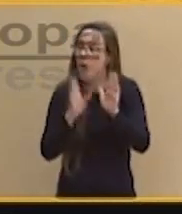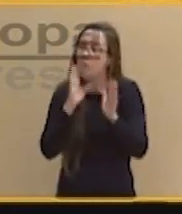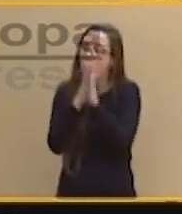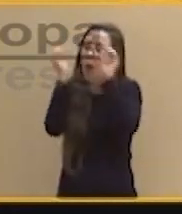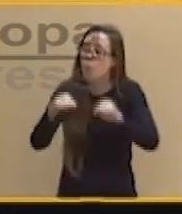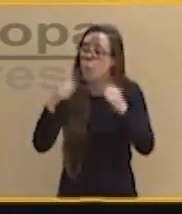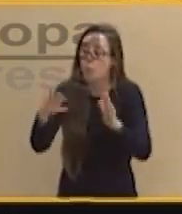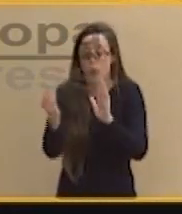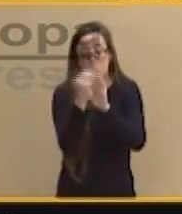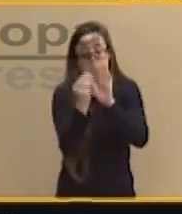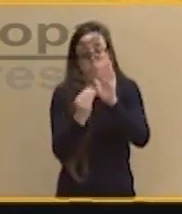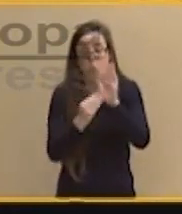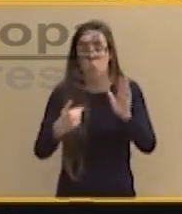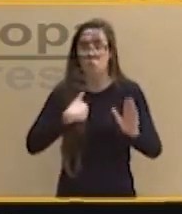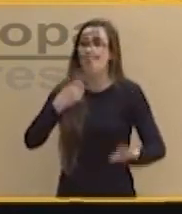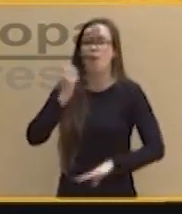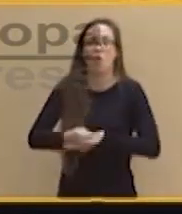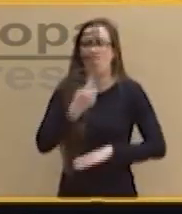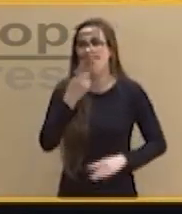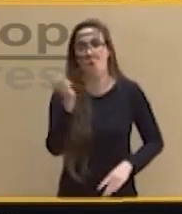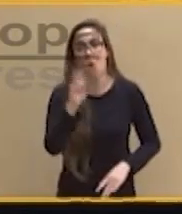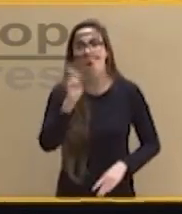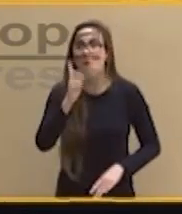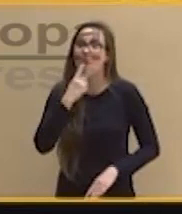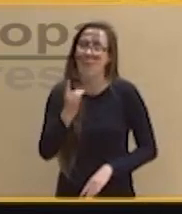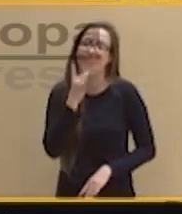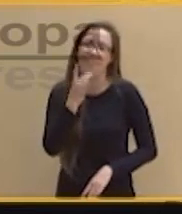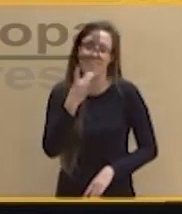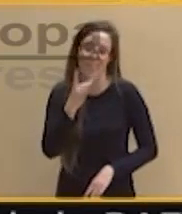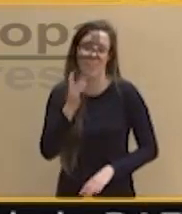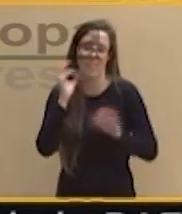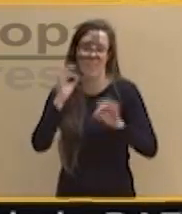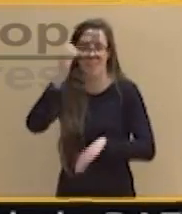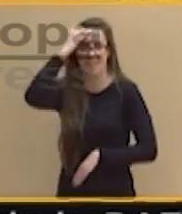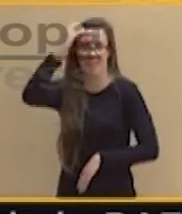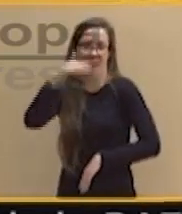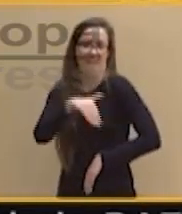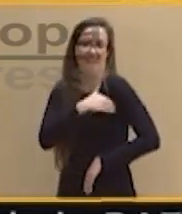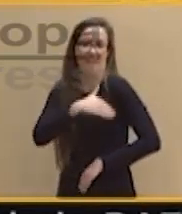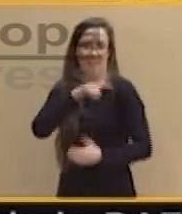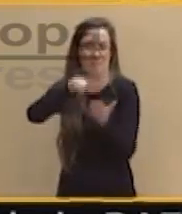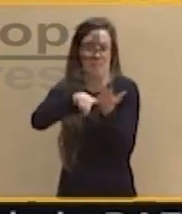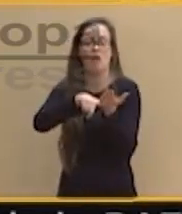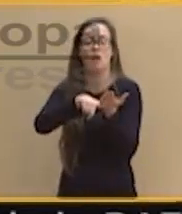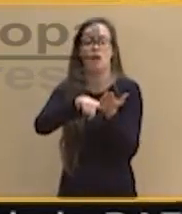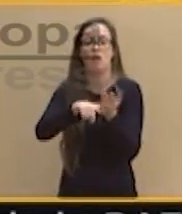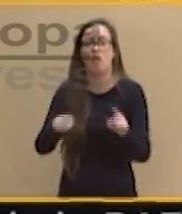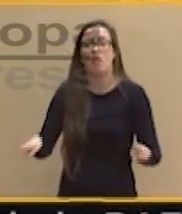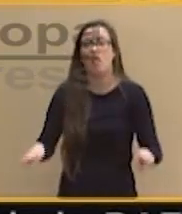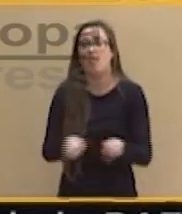de la RAE. Les habría dado lo mismo si en vez de un relator hubieran decidido poner un botijo con agua fresca.